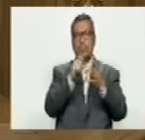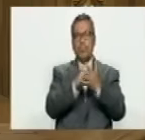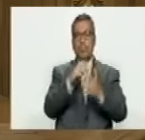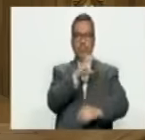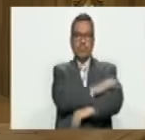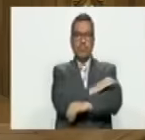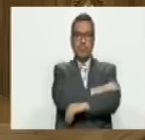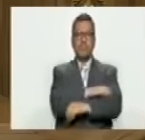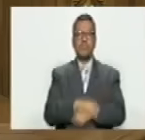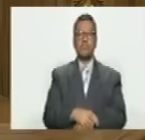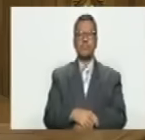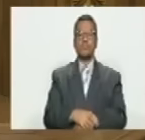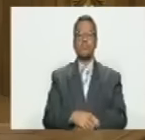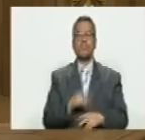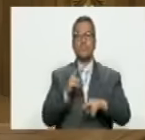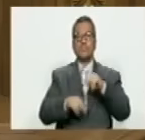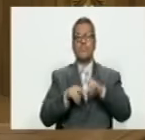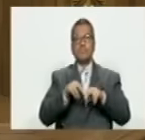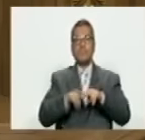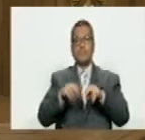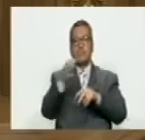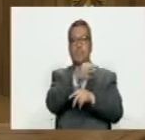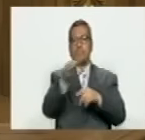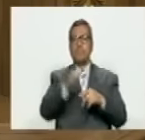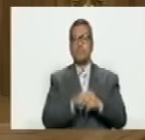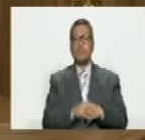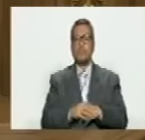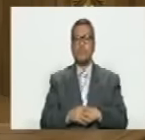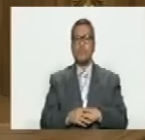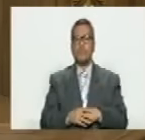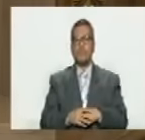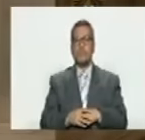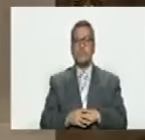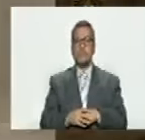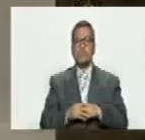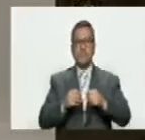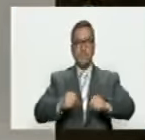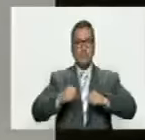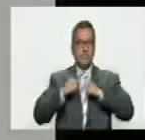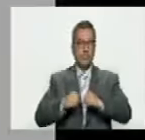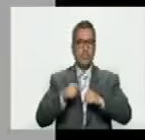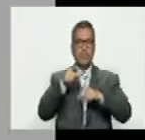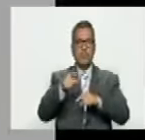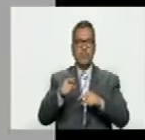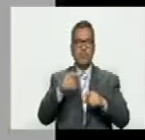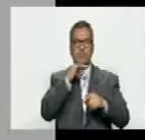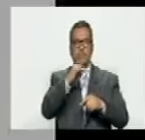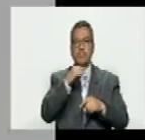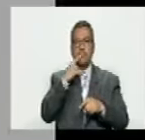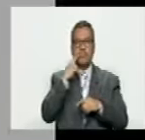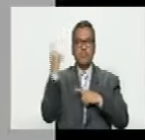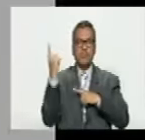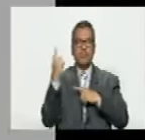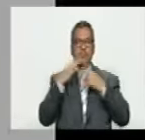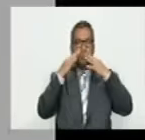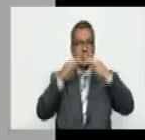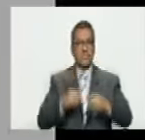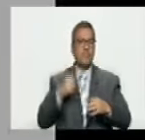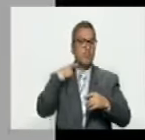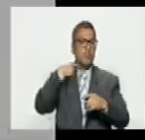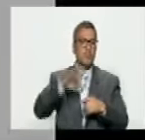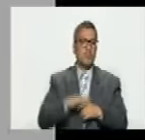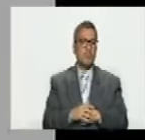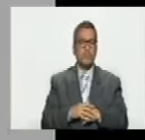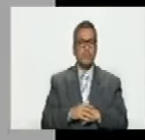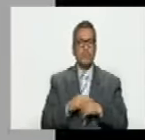oposición entonces se generó la percepción y se consolidó ese relato donde es inevitable la pérdida